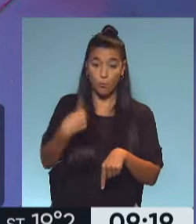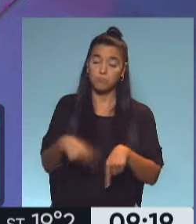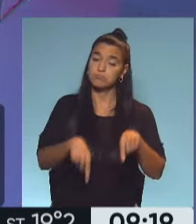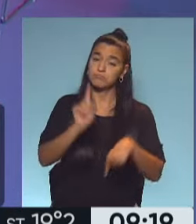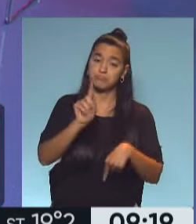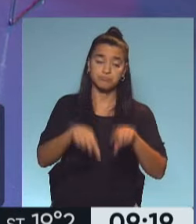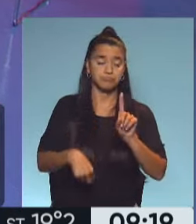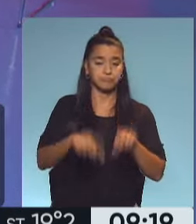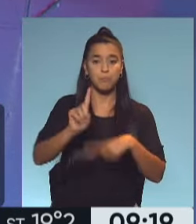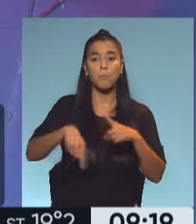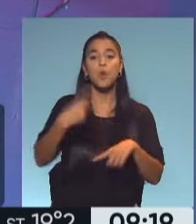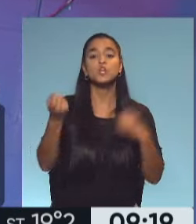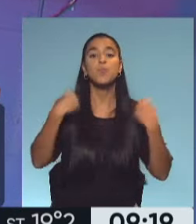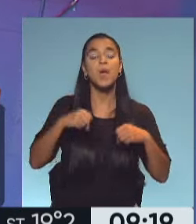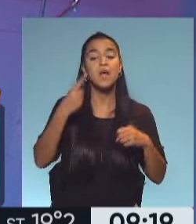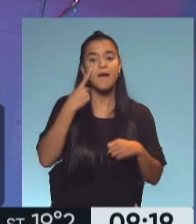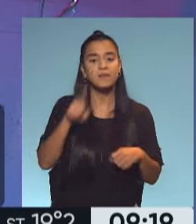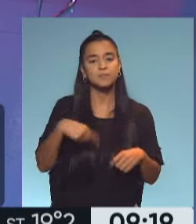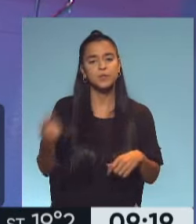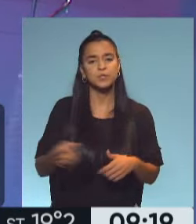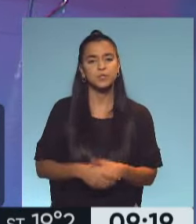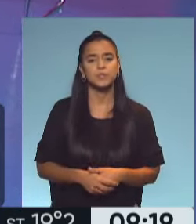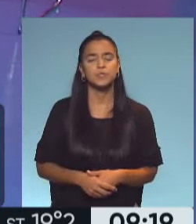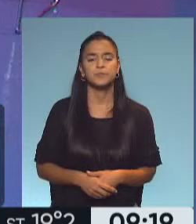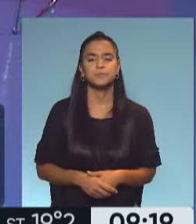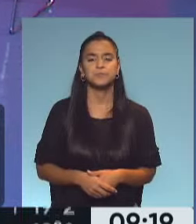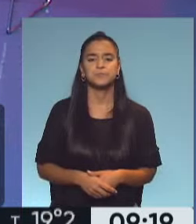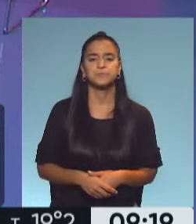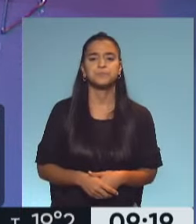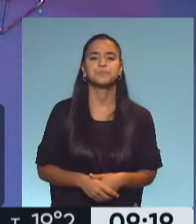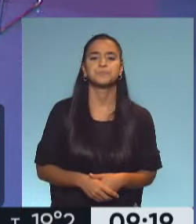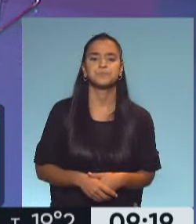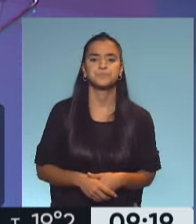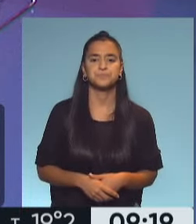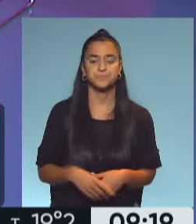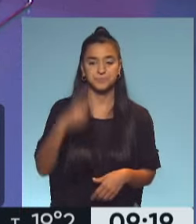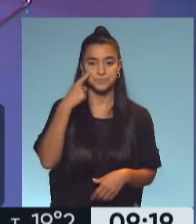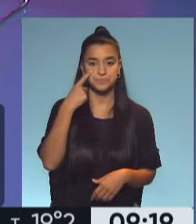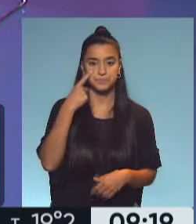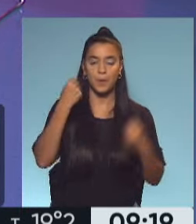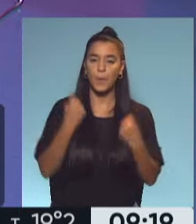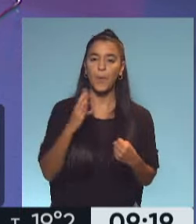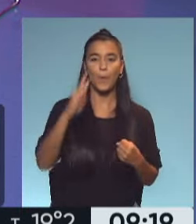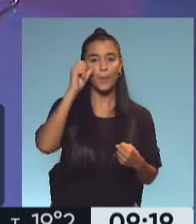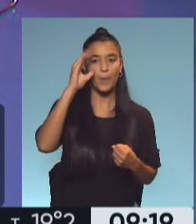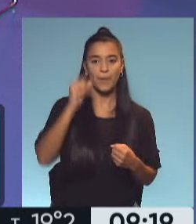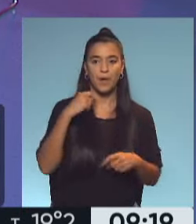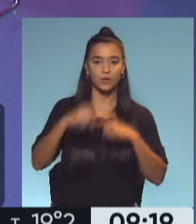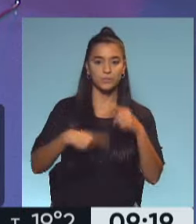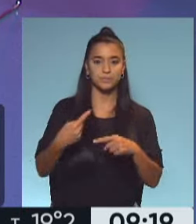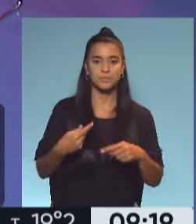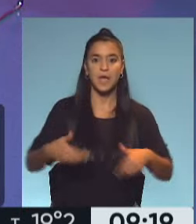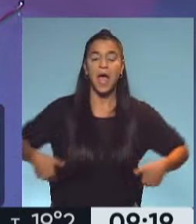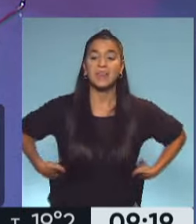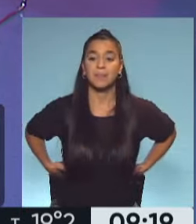bajo. Bien. Próximo ejercicio. Próximo ejercicio. A lo podemos ir viendo. está. Ahí Le va a firme, sigue ahí. Ven, ahí ella se está